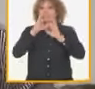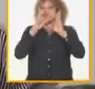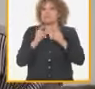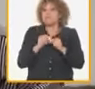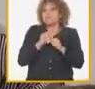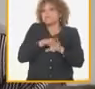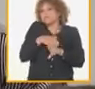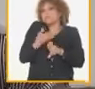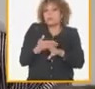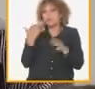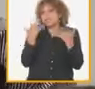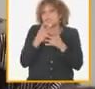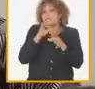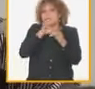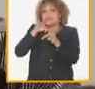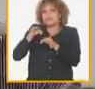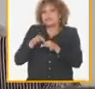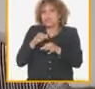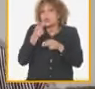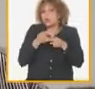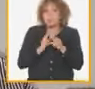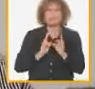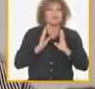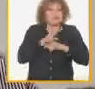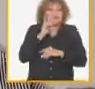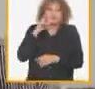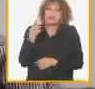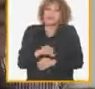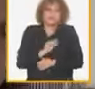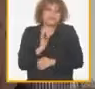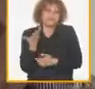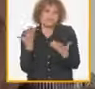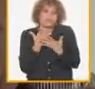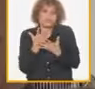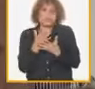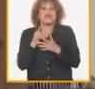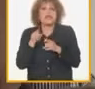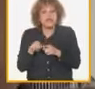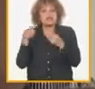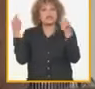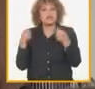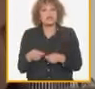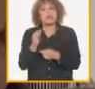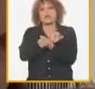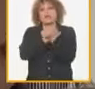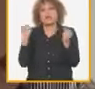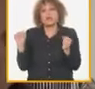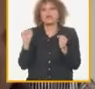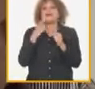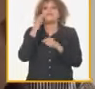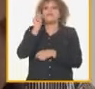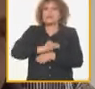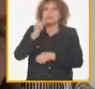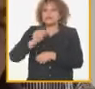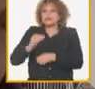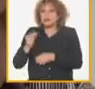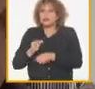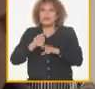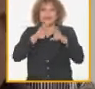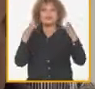después no sabemos quien la va a sembrar no tiene nombre y apellido como decimos nosotros y estos temas hay que lograrlo desde nombre apellido código